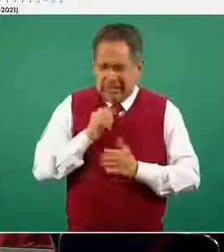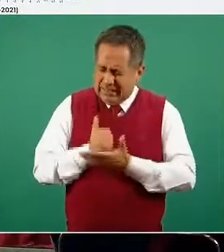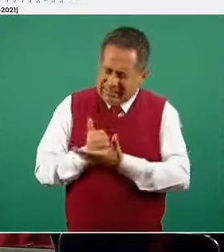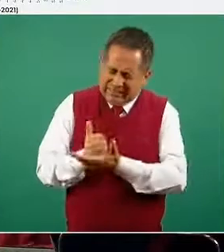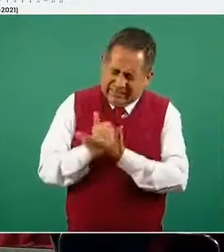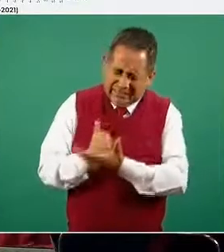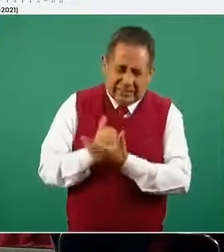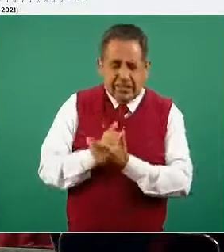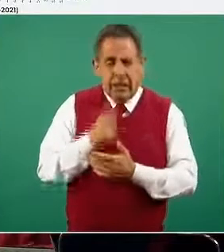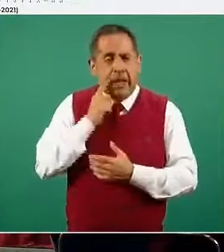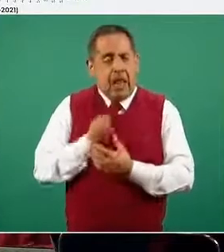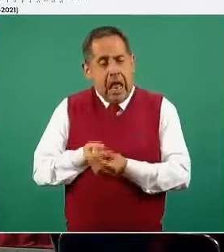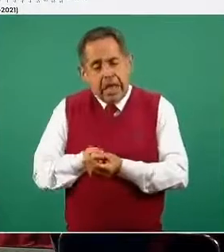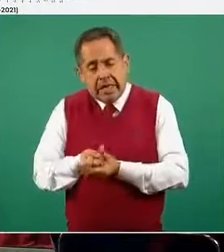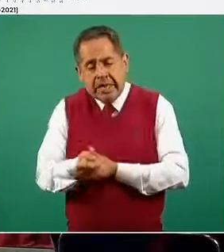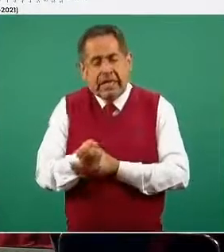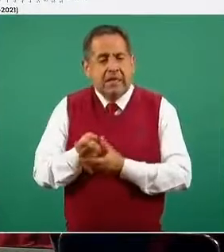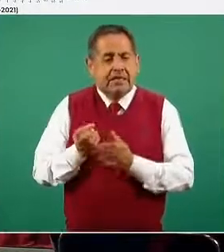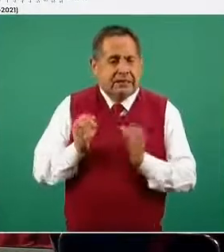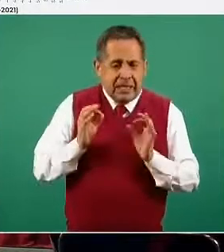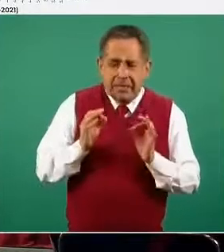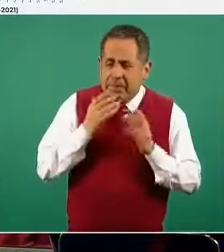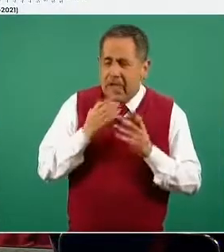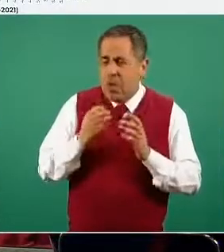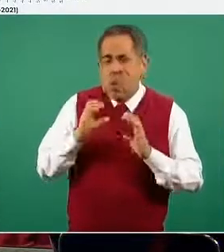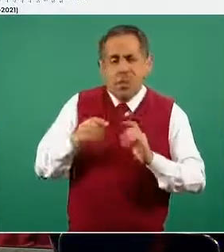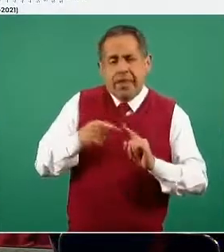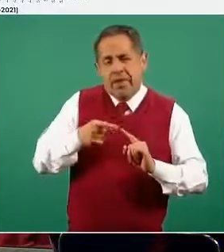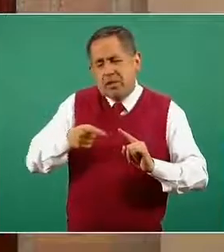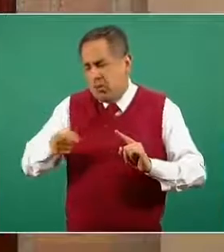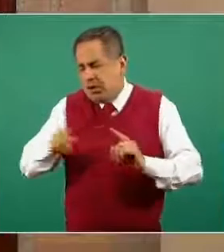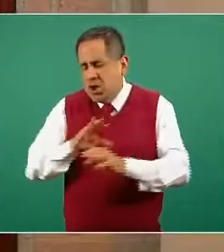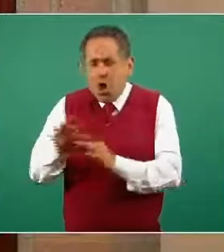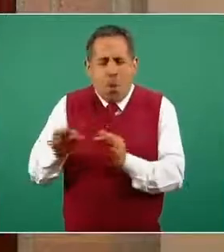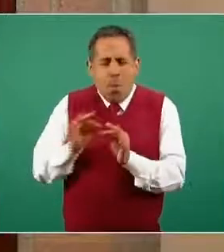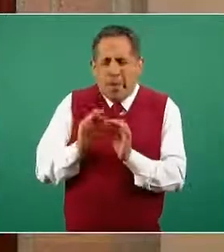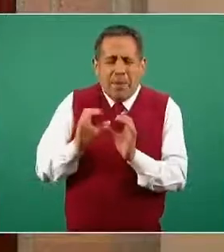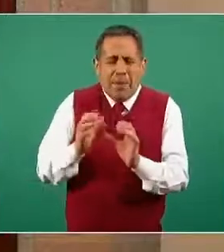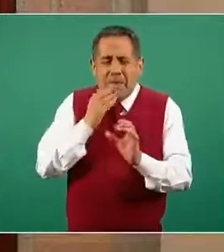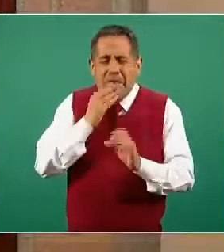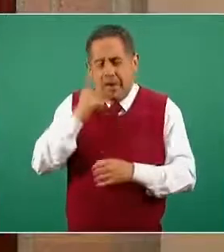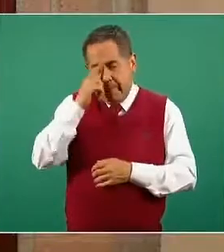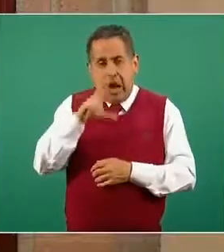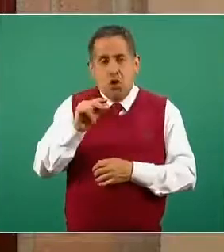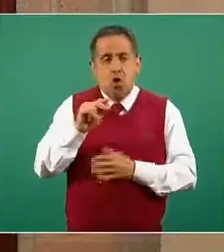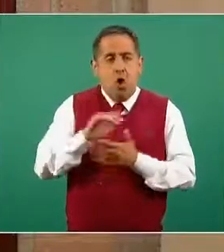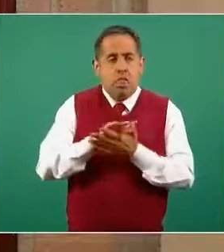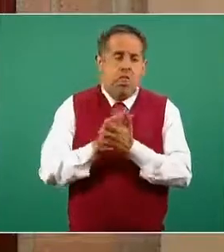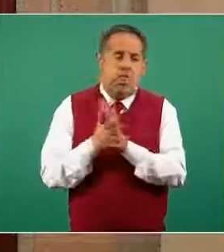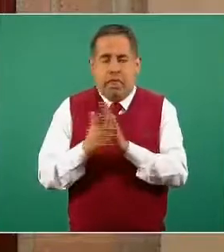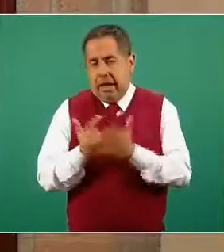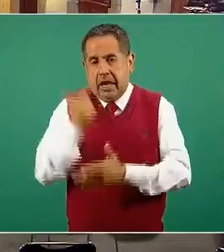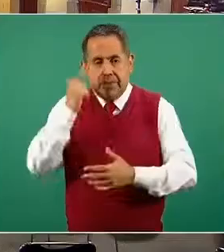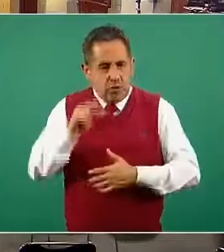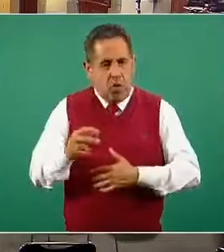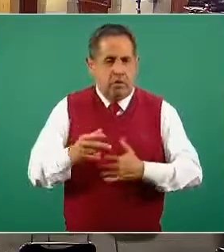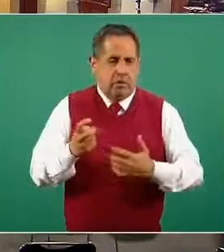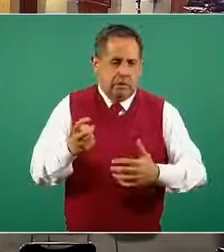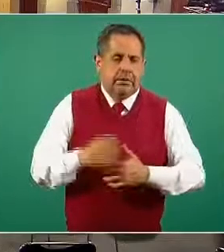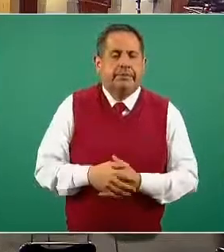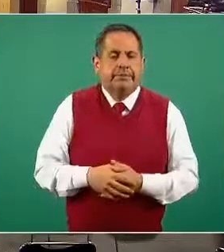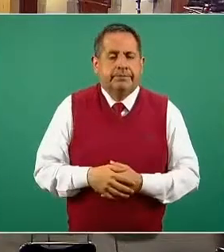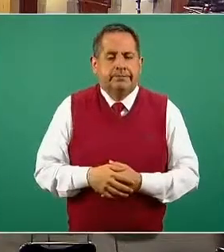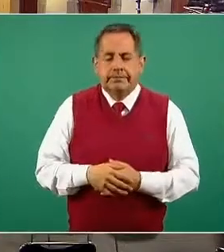parto del puerperio y cualquier otra complicación que pueda ocurrir posterior al mismo. Entonces, ahora le damos